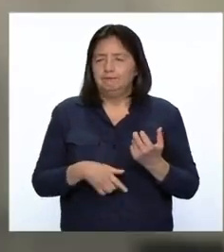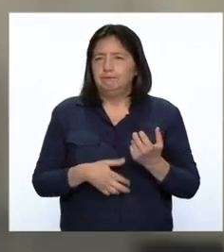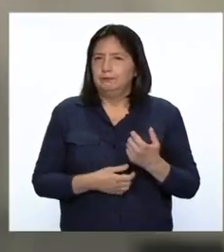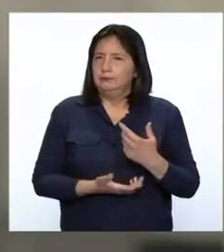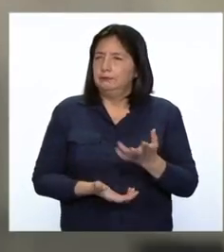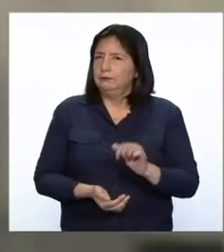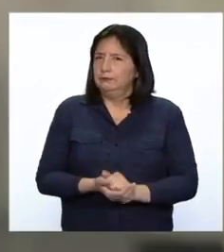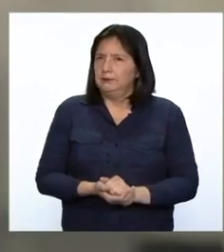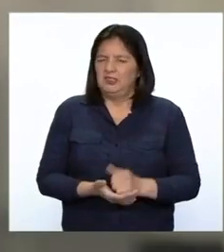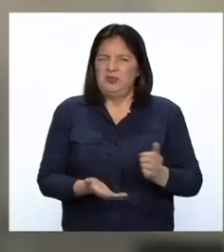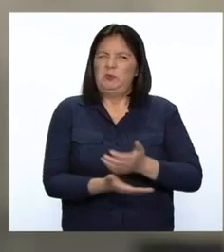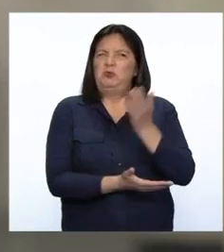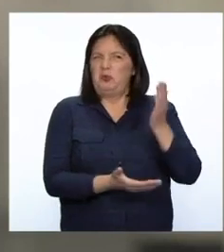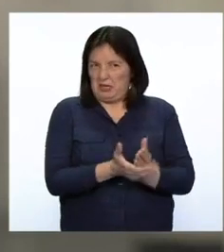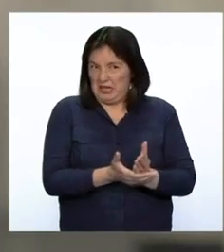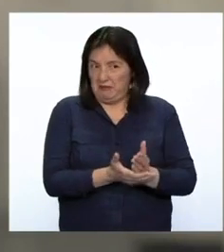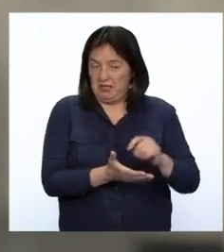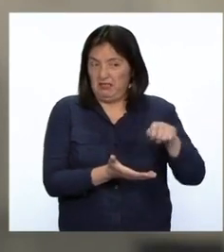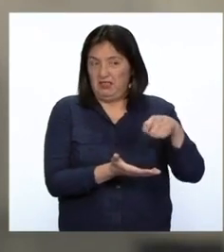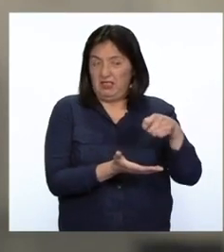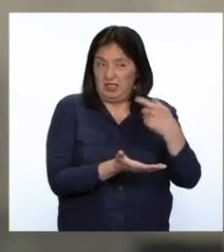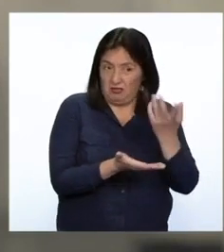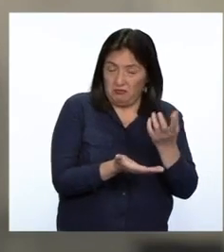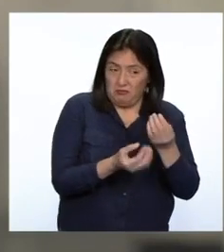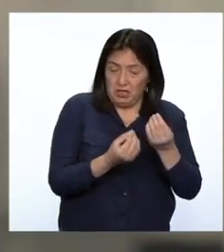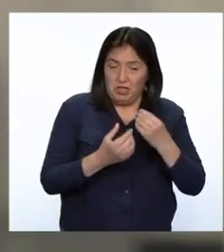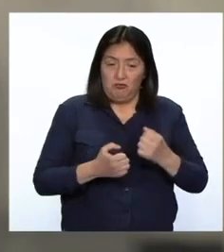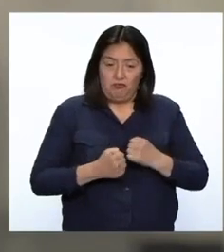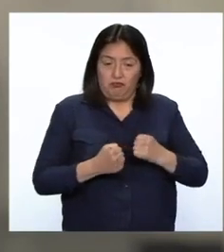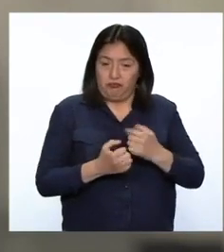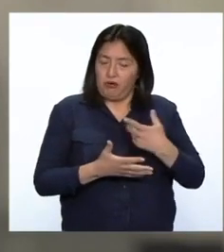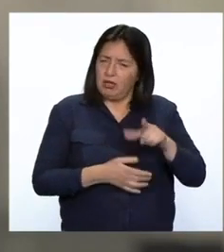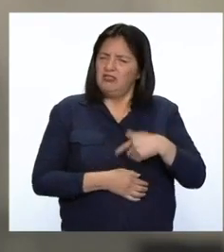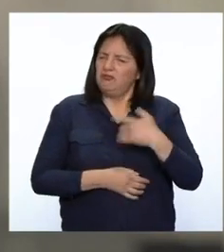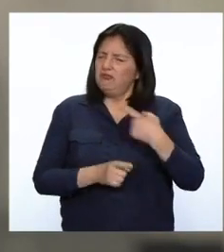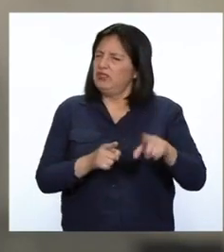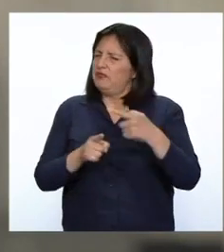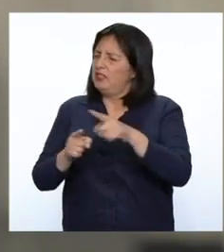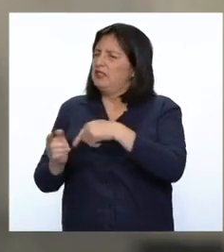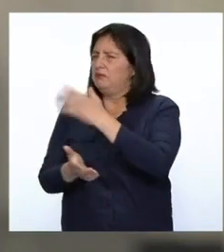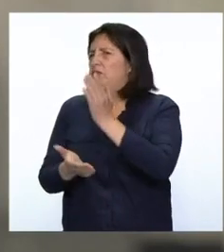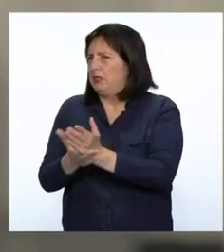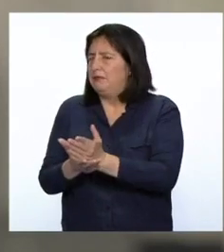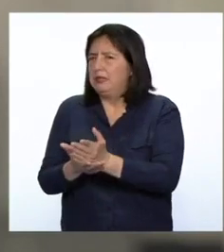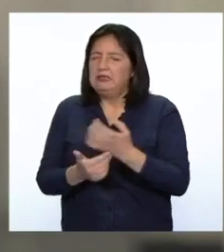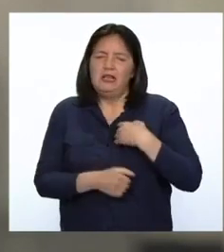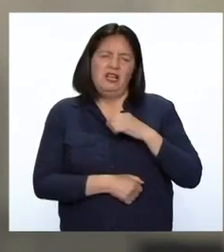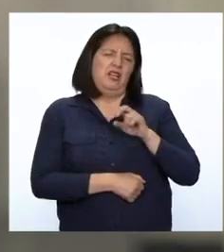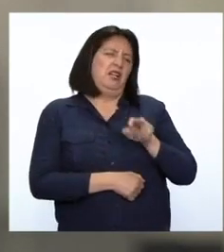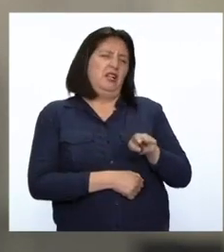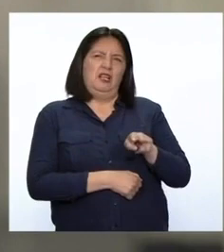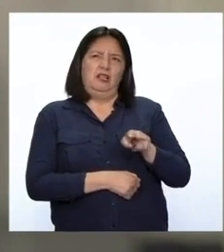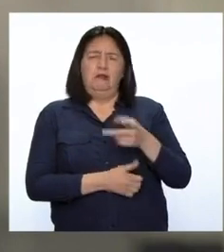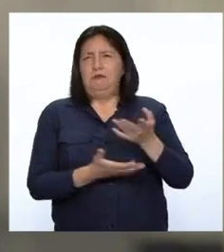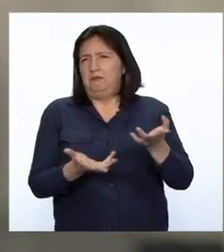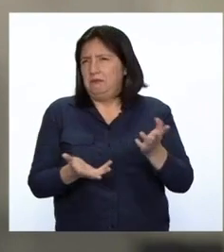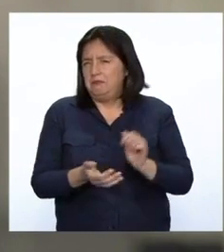Los problemas nutricionales en el Perú creo que son diversos. El ver quizás solamente de ser